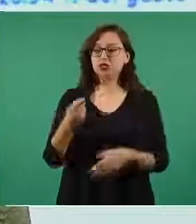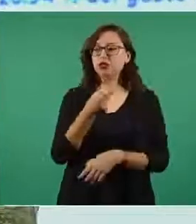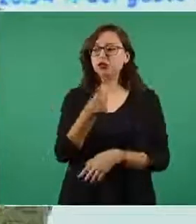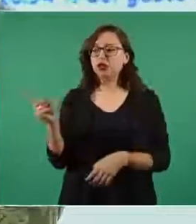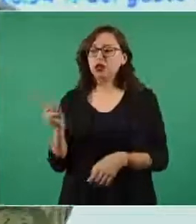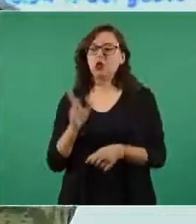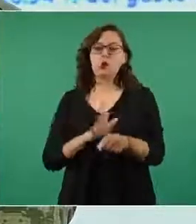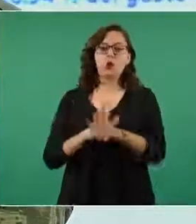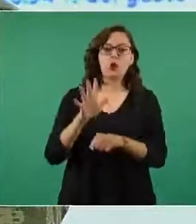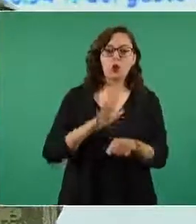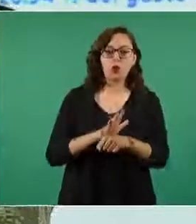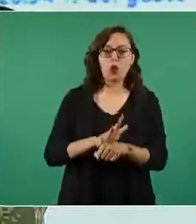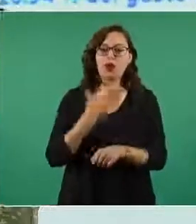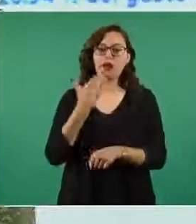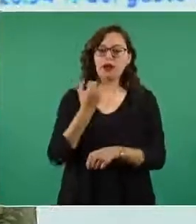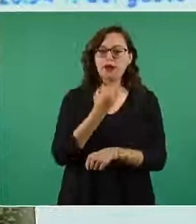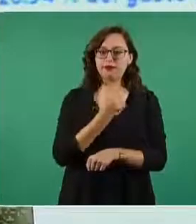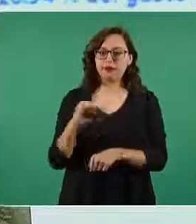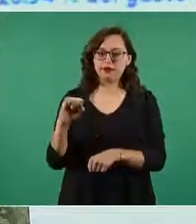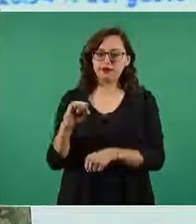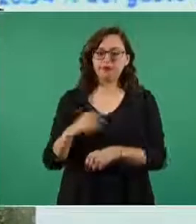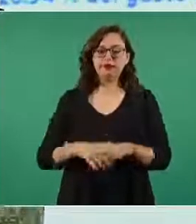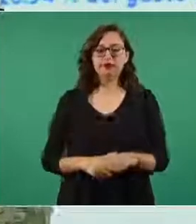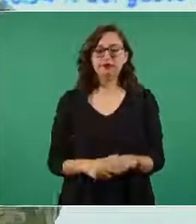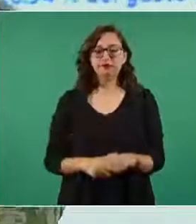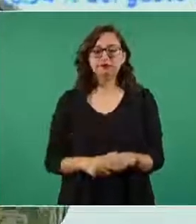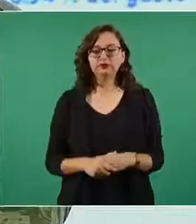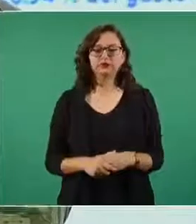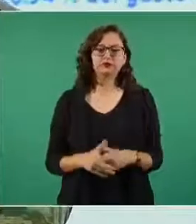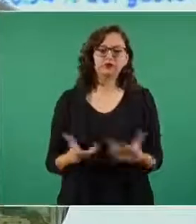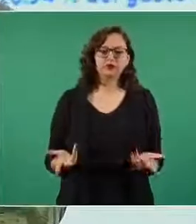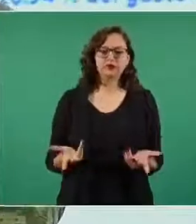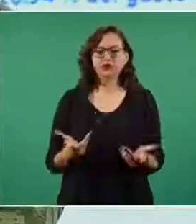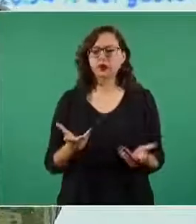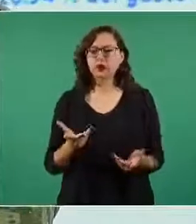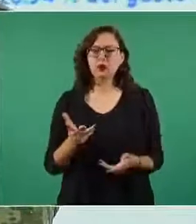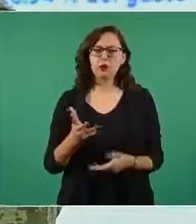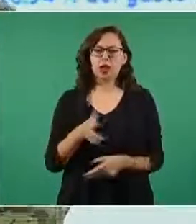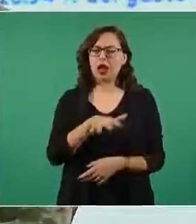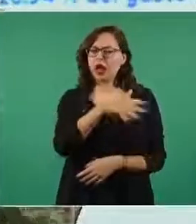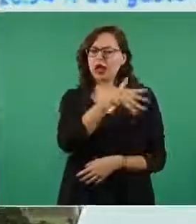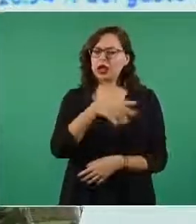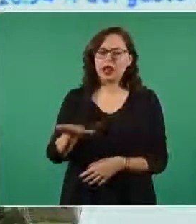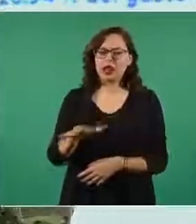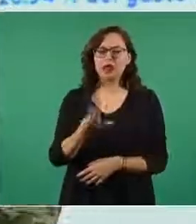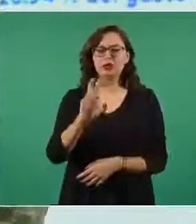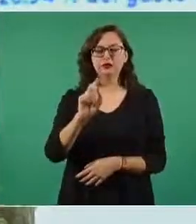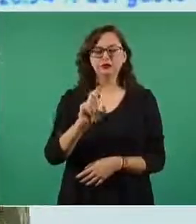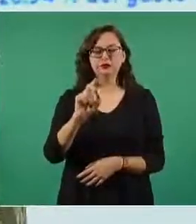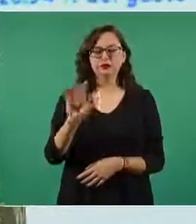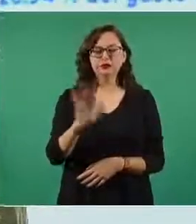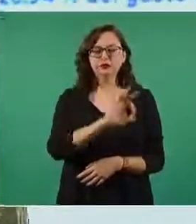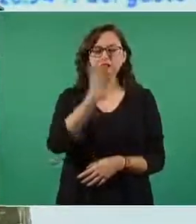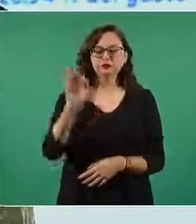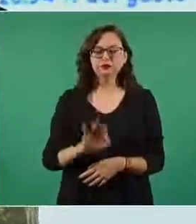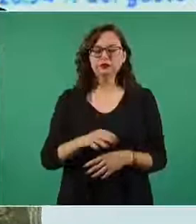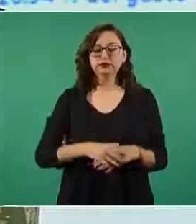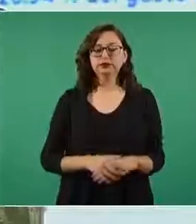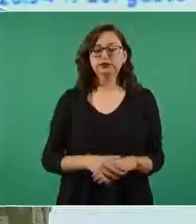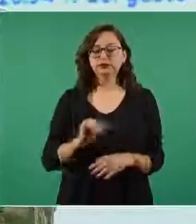de la obra normalmente andará arriba del 30% en el caso particular de la IFA